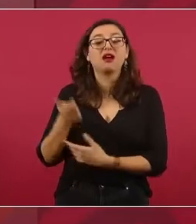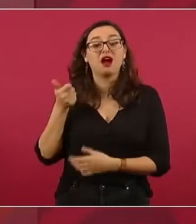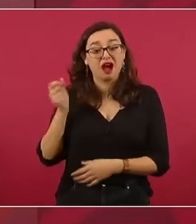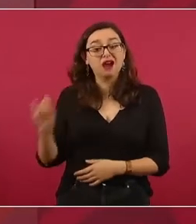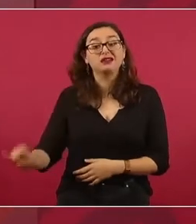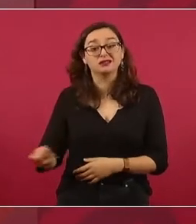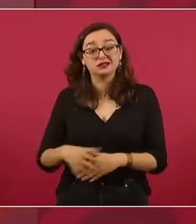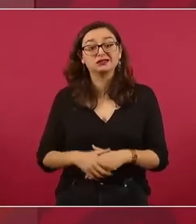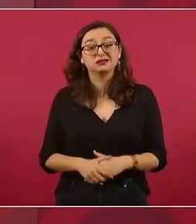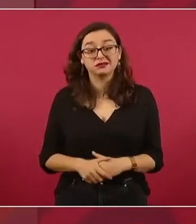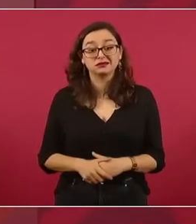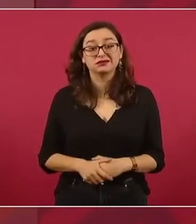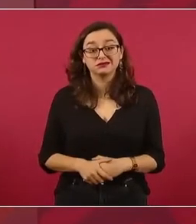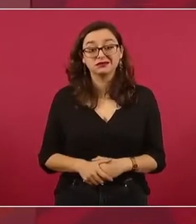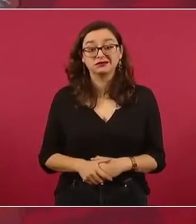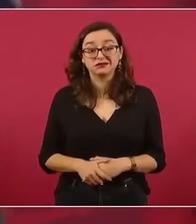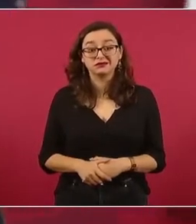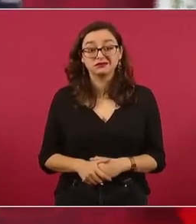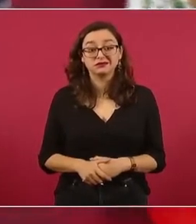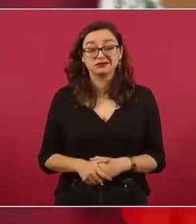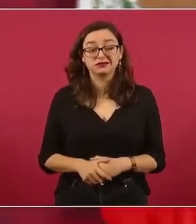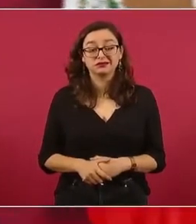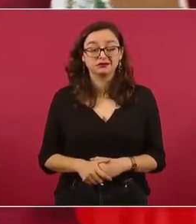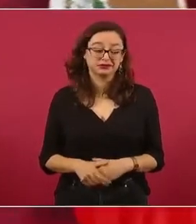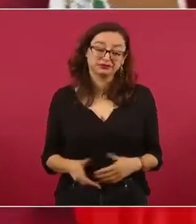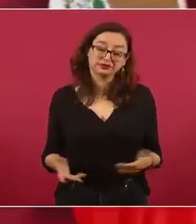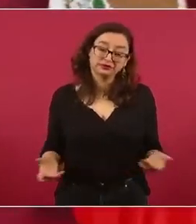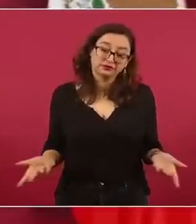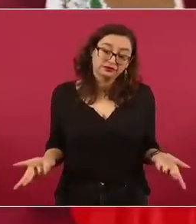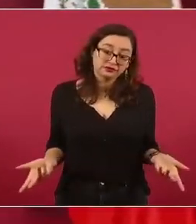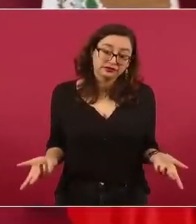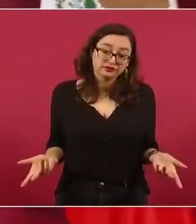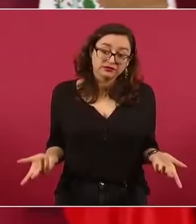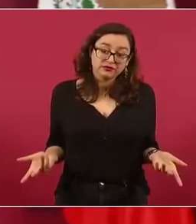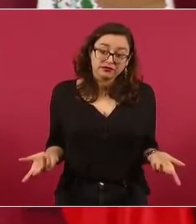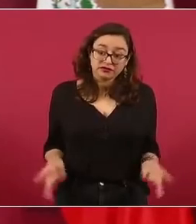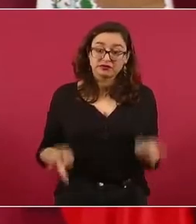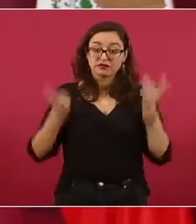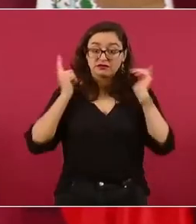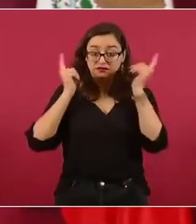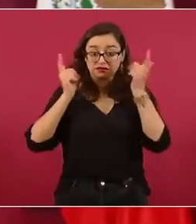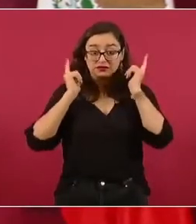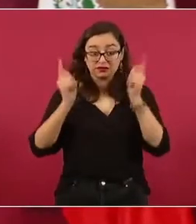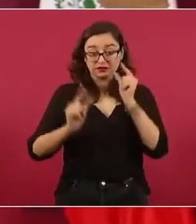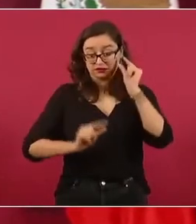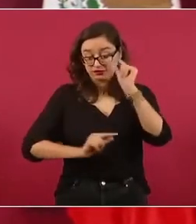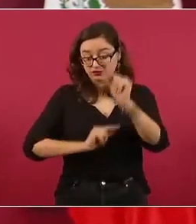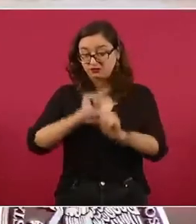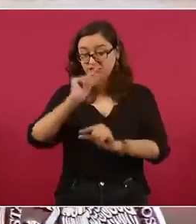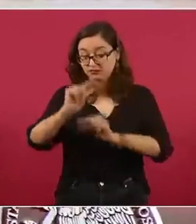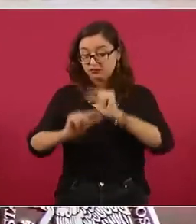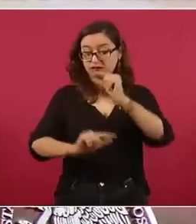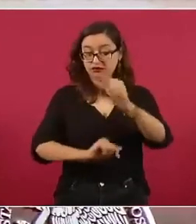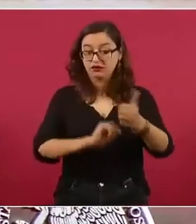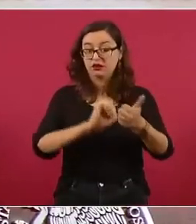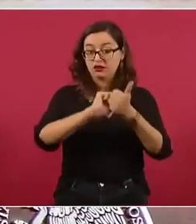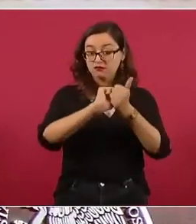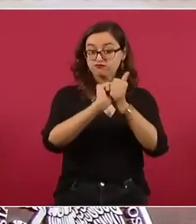Y yo espero que eso vaya cambiando, va a ir cambiando